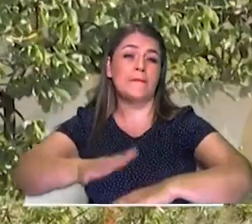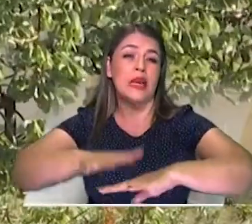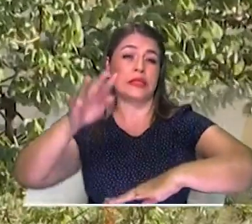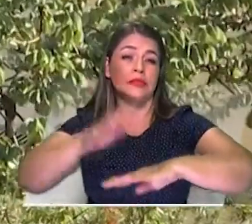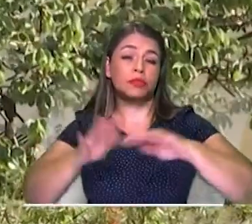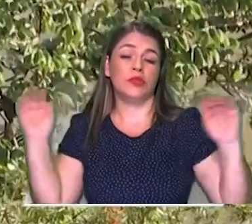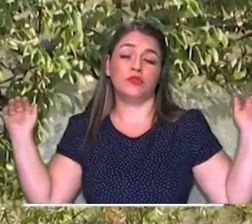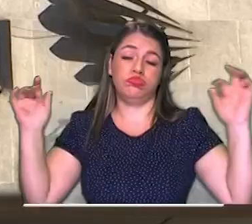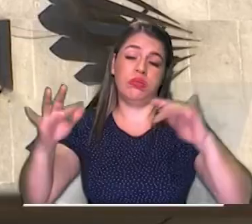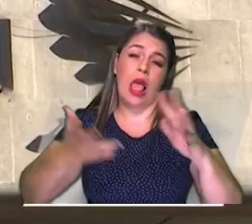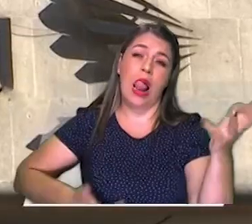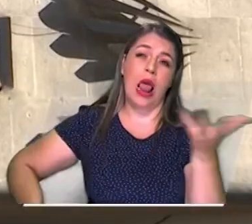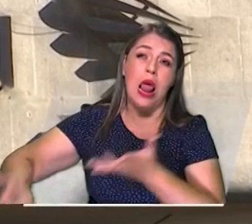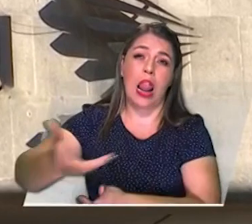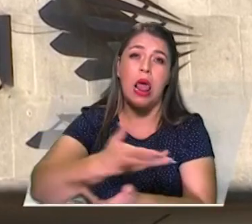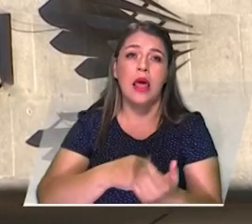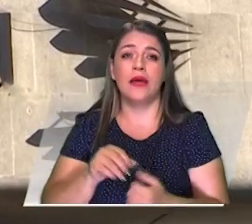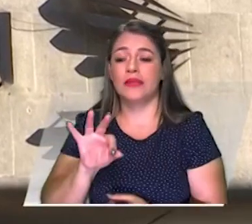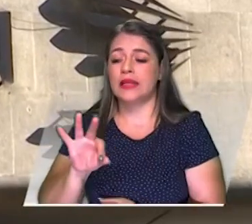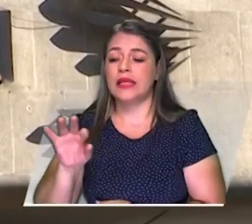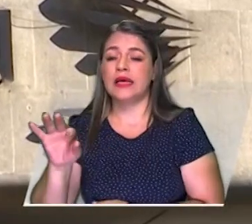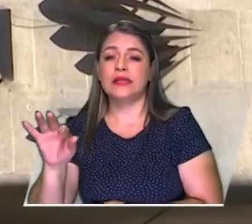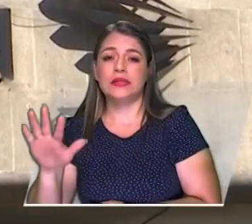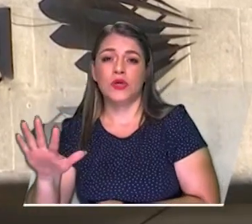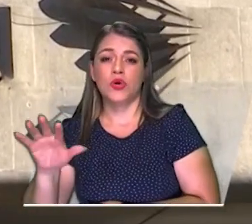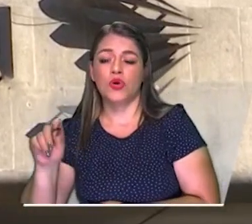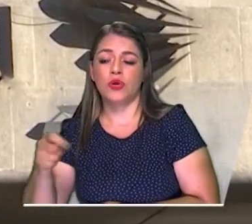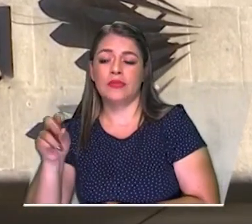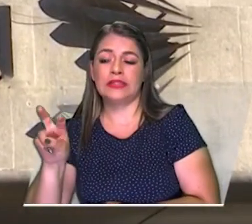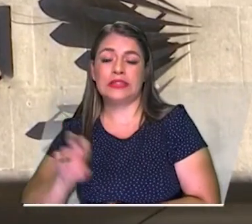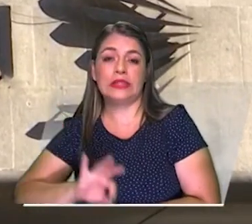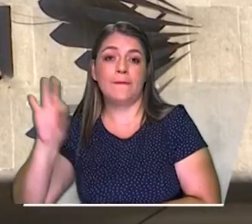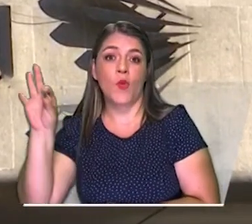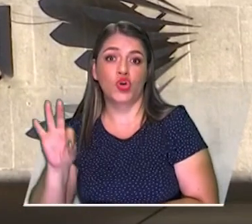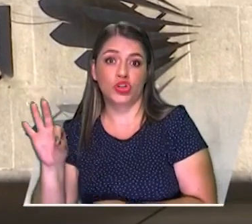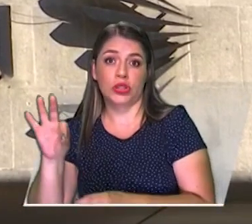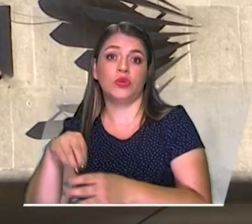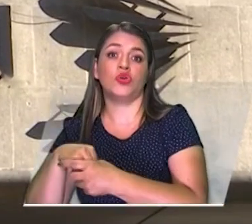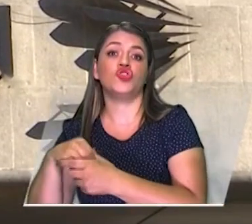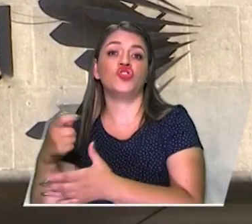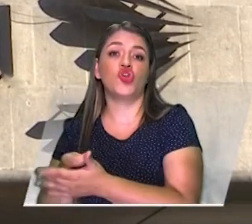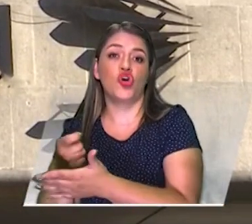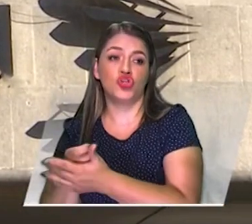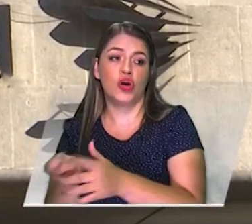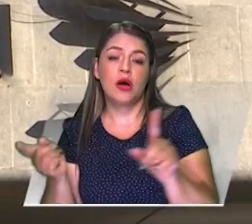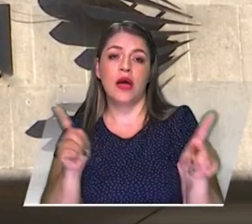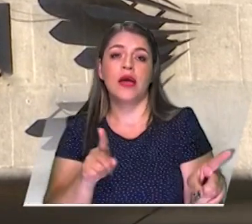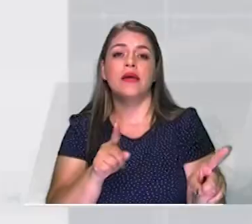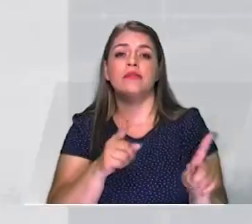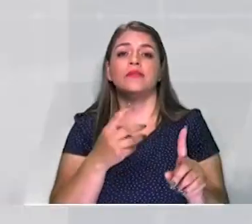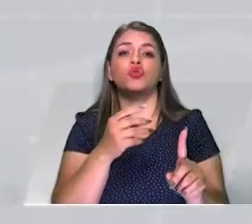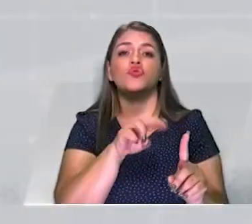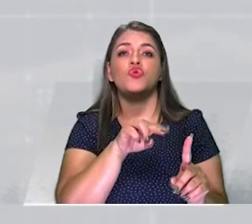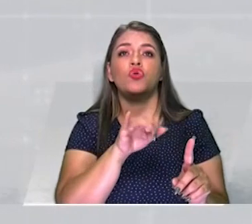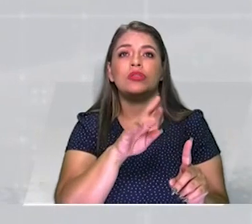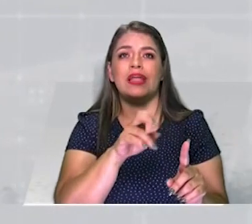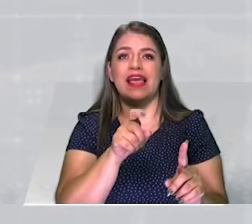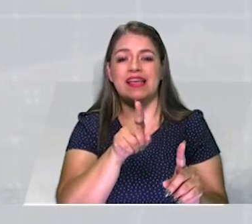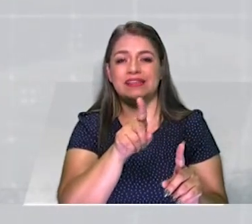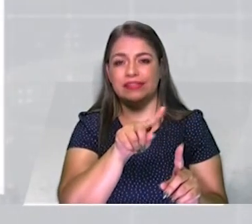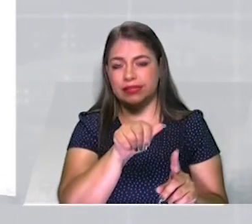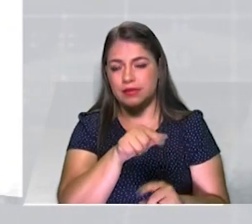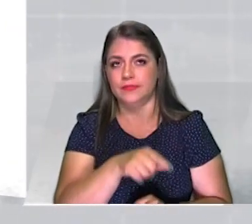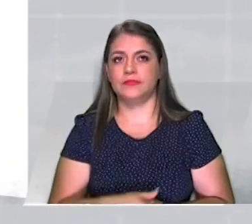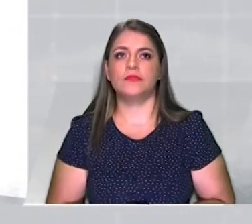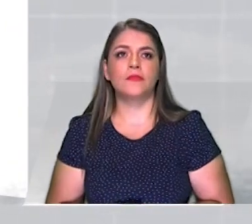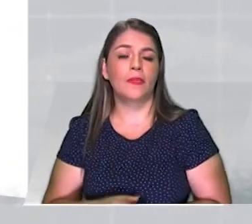grupo tiene el 35,7% de la multinacional de alimentos. Uno de los temas del orden del día es evaluación y